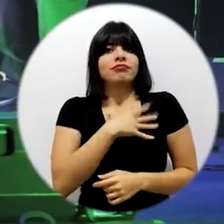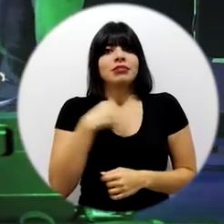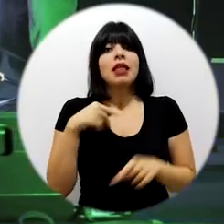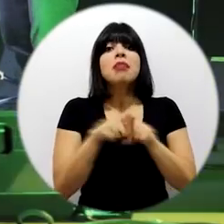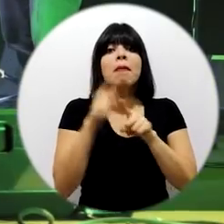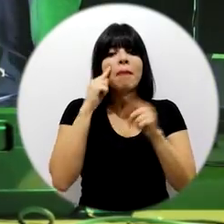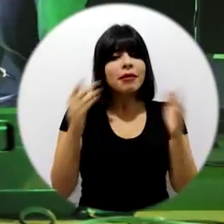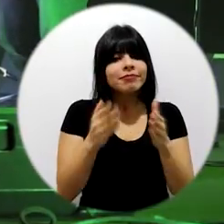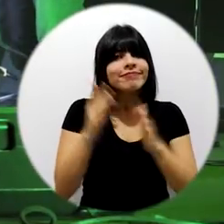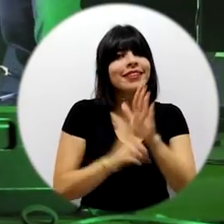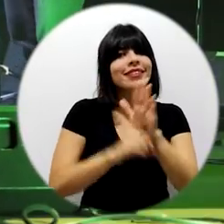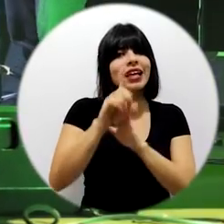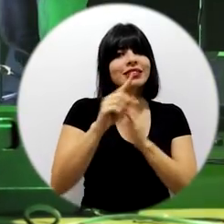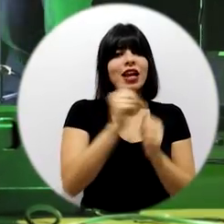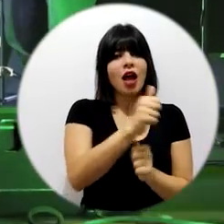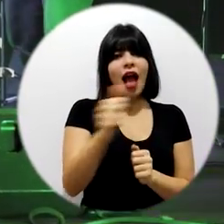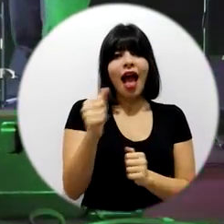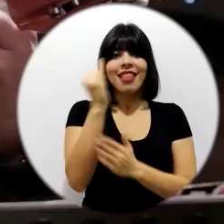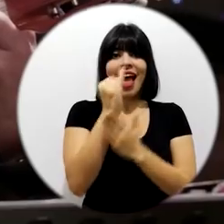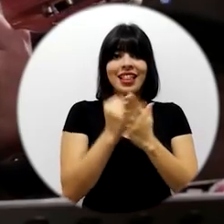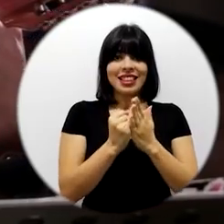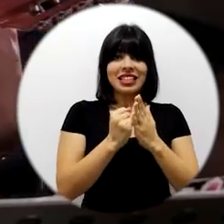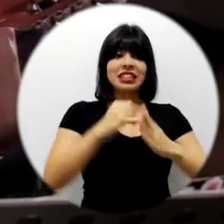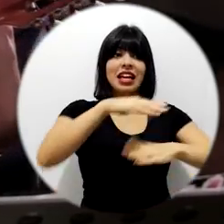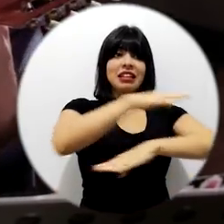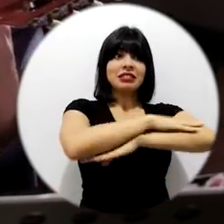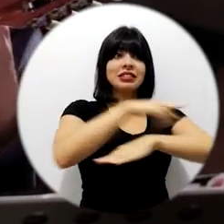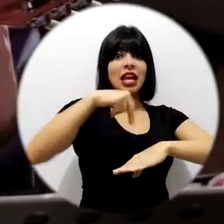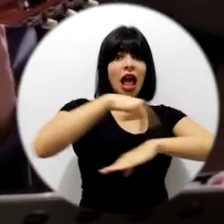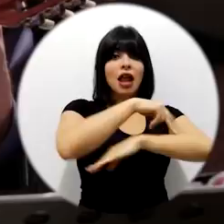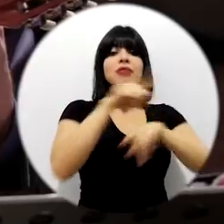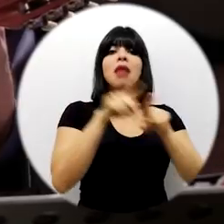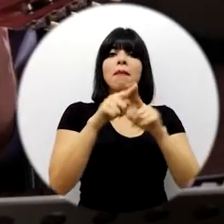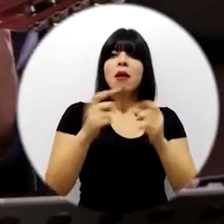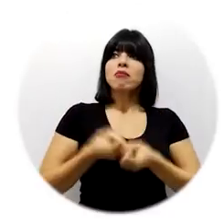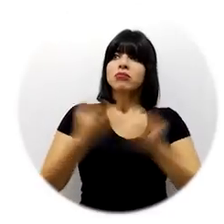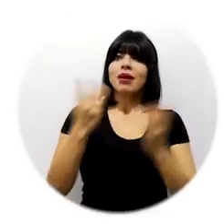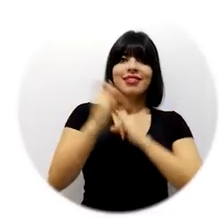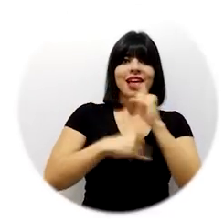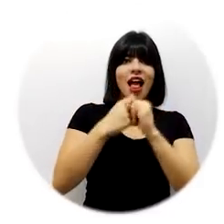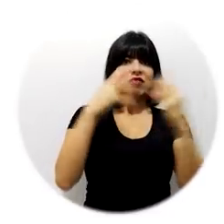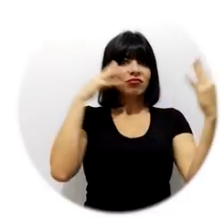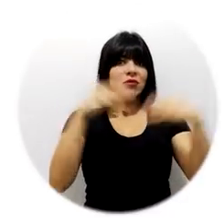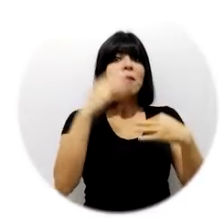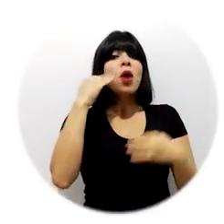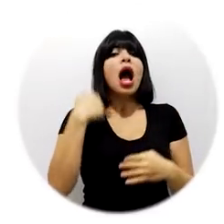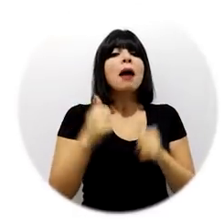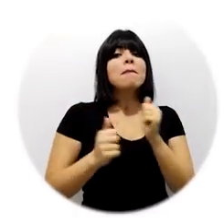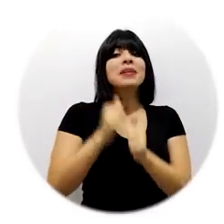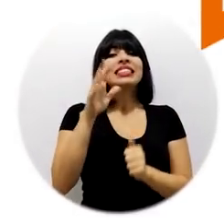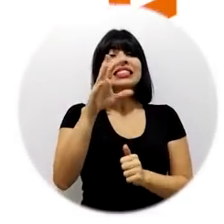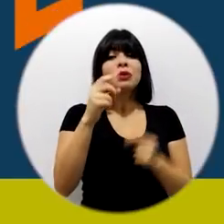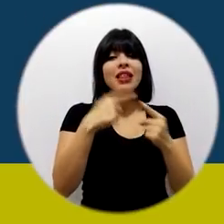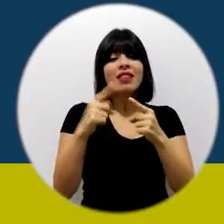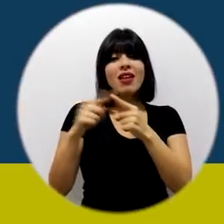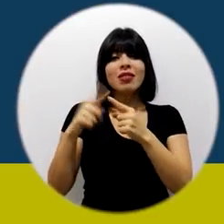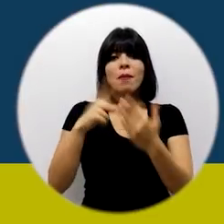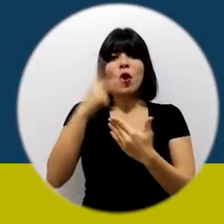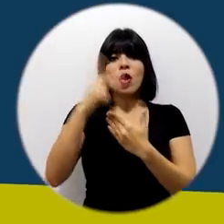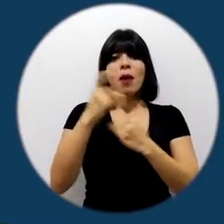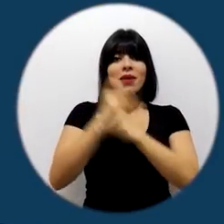para el desarrollo de nuestros artistas escénicos y su internacionalización, pues contaremos con más de 50 programadores